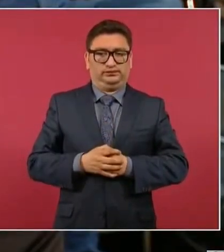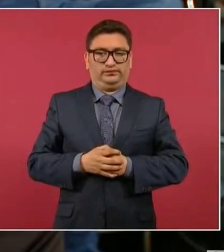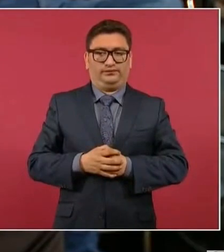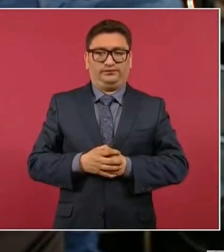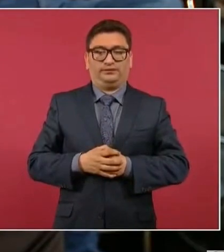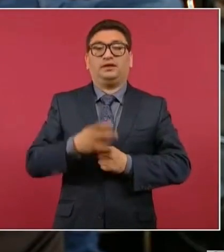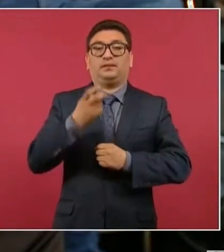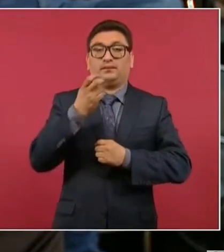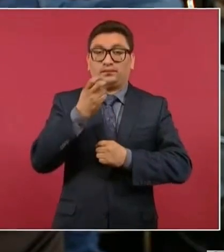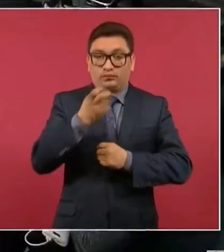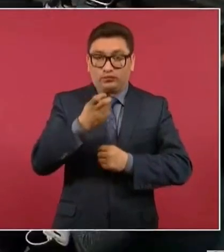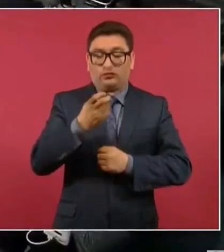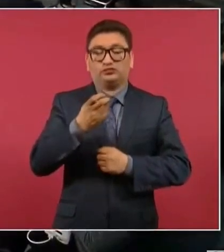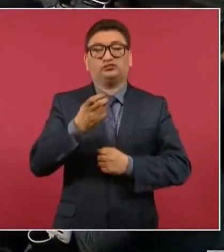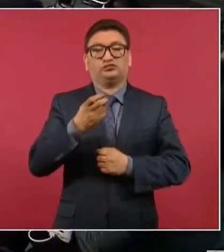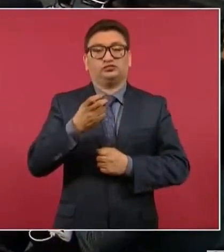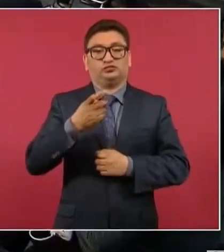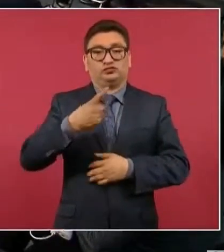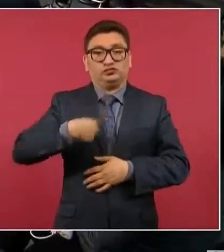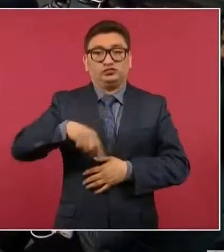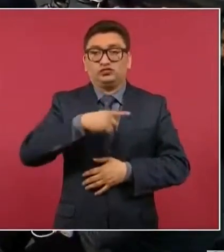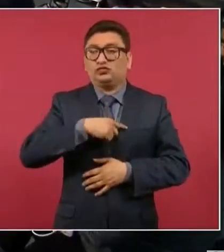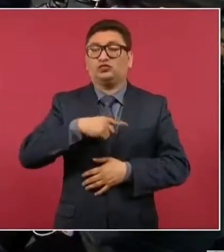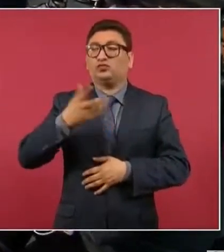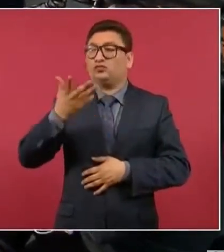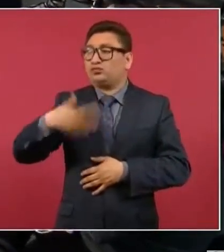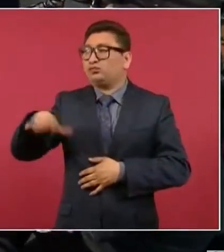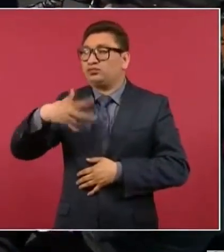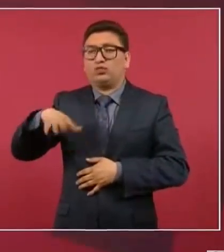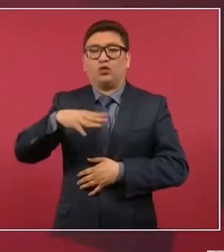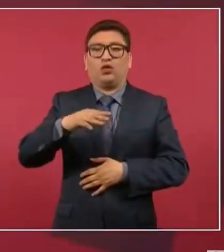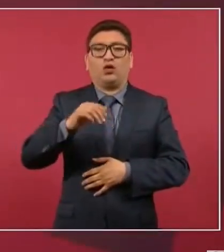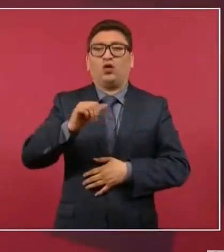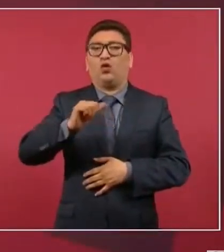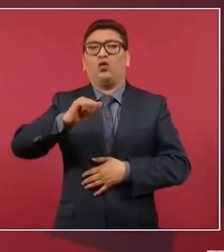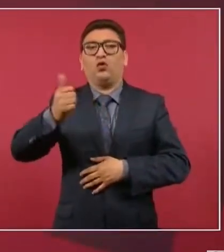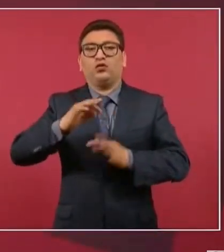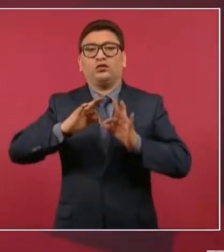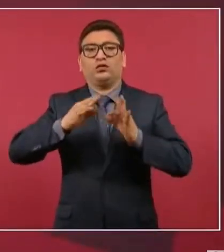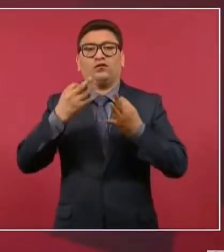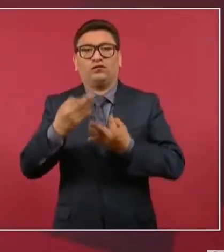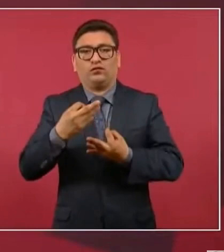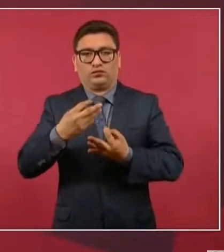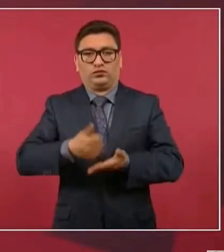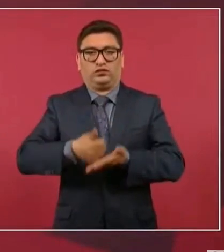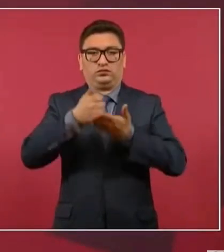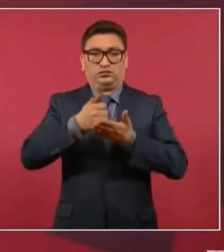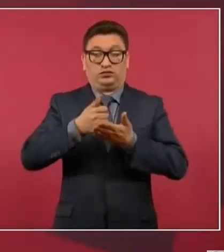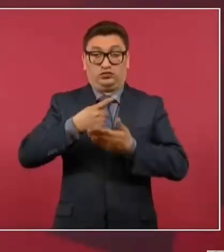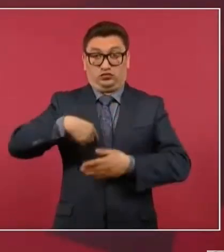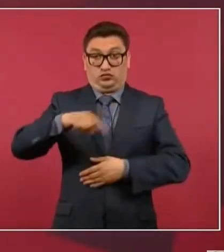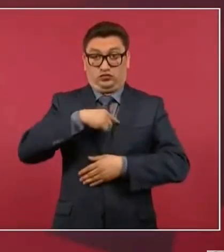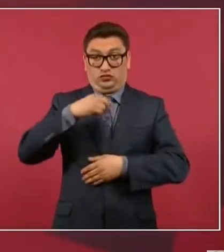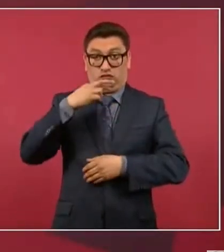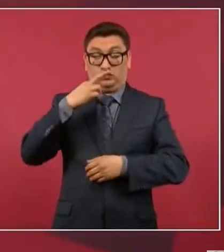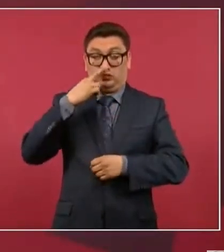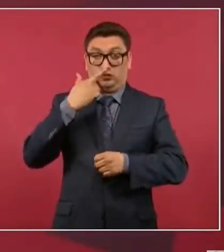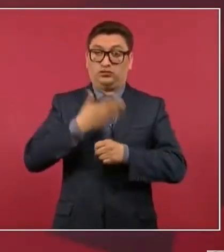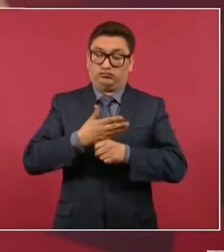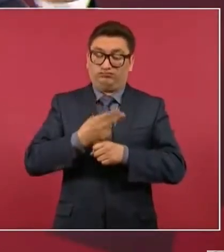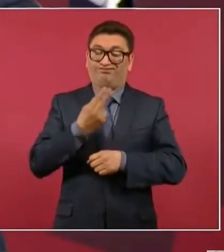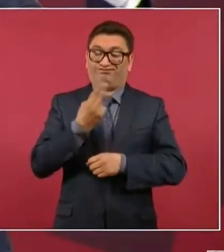Entonces, tenemos que buscar opciones alternativas y no actuar de manera irresponsable. Decir, a ver,